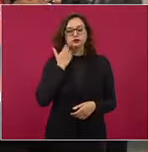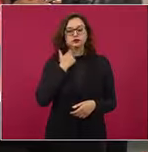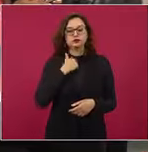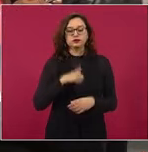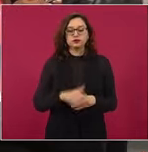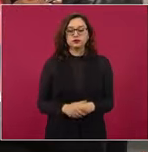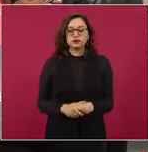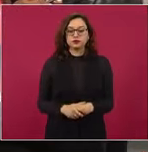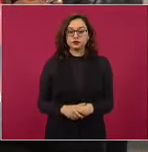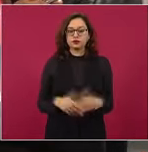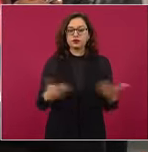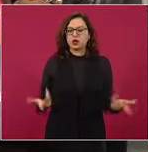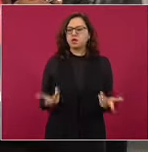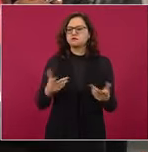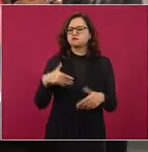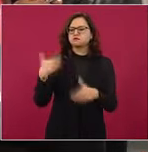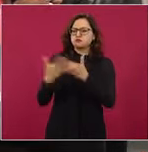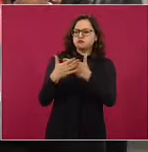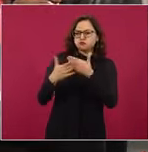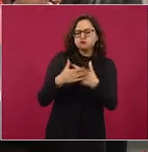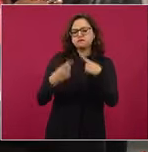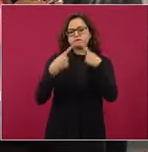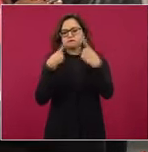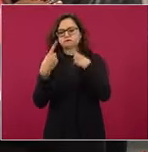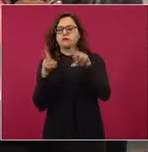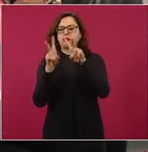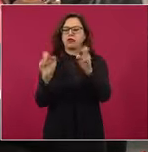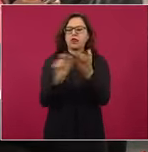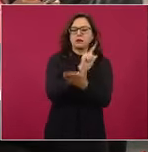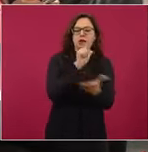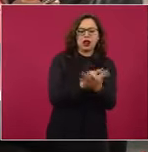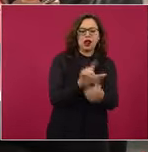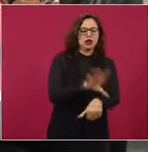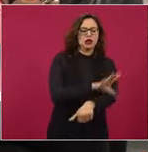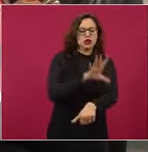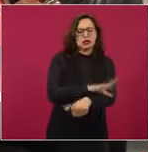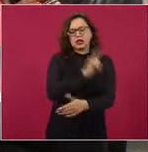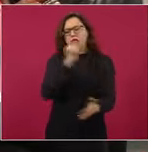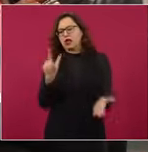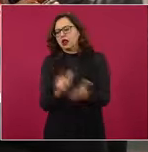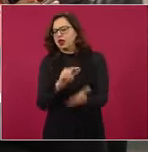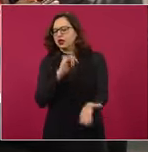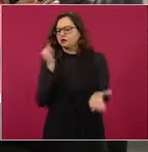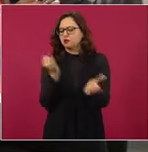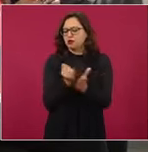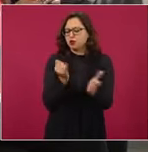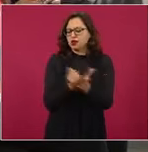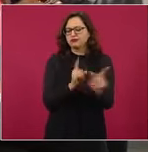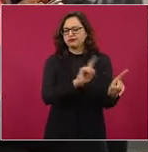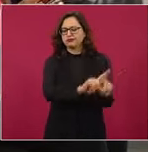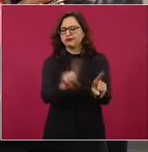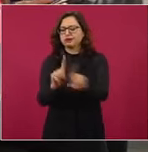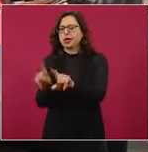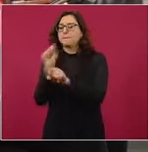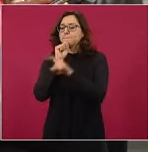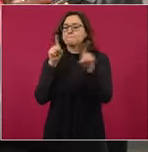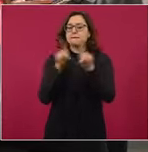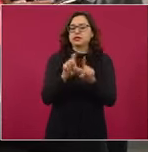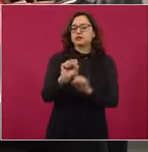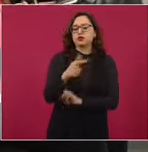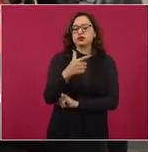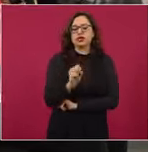Nacional, estuvo el secretario de Gobernación, Adán Augusto. Después de varias semanas de un ambiente